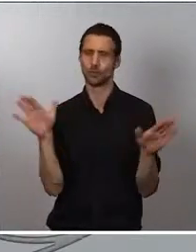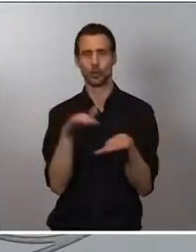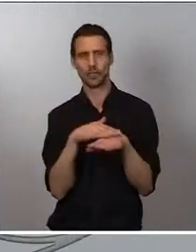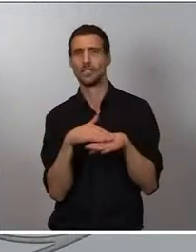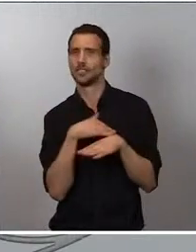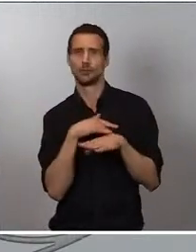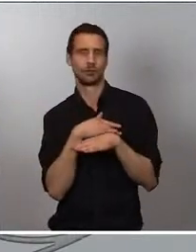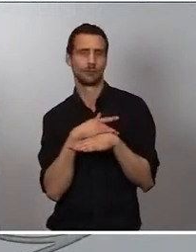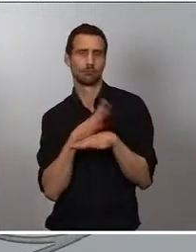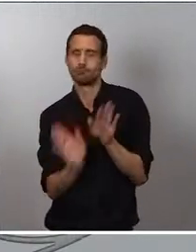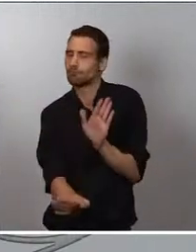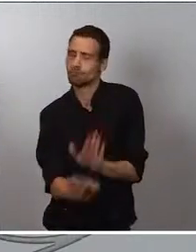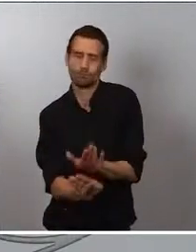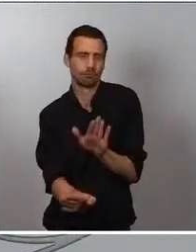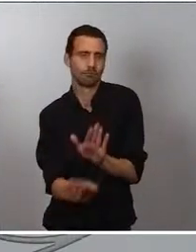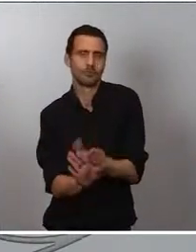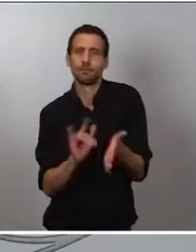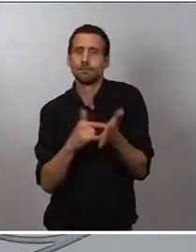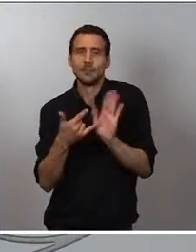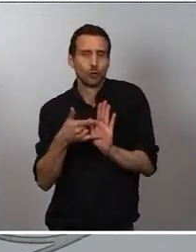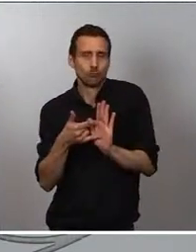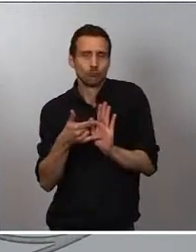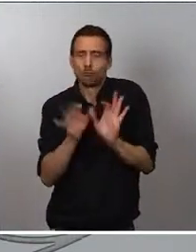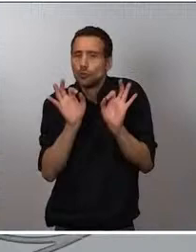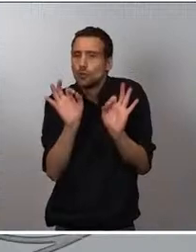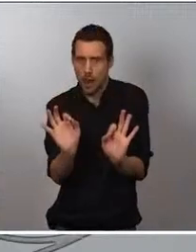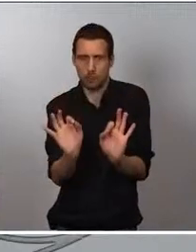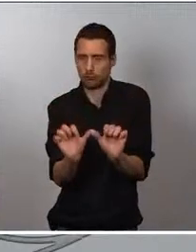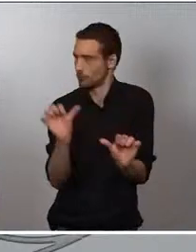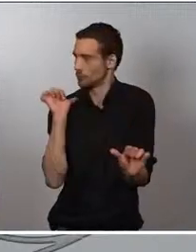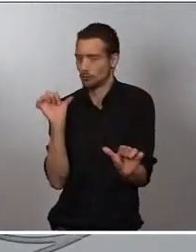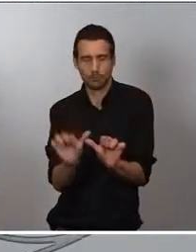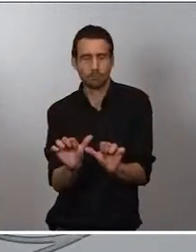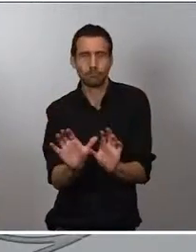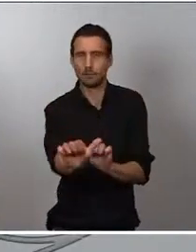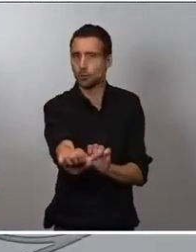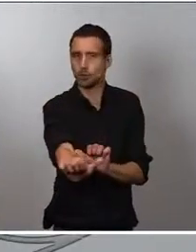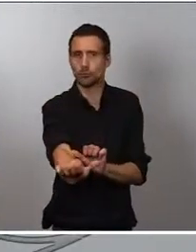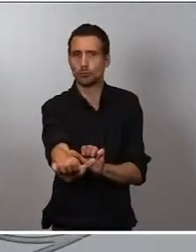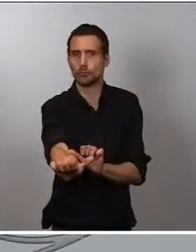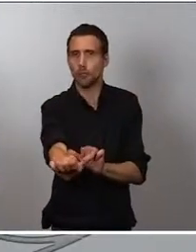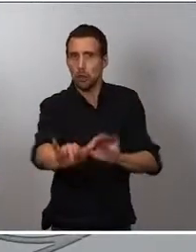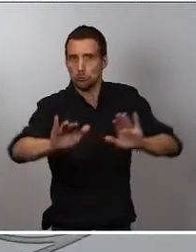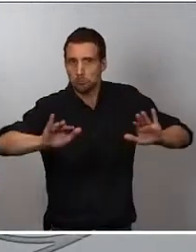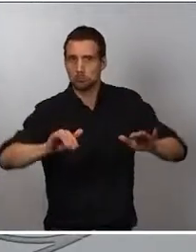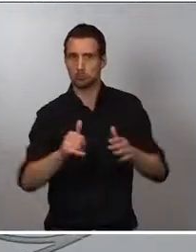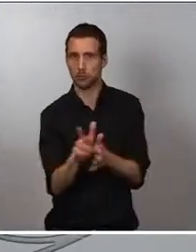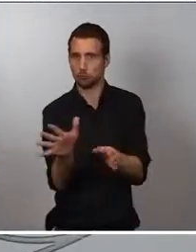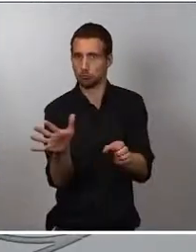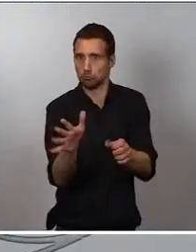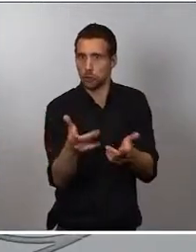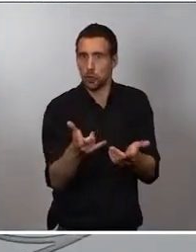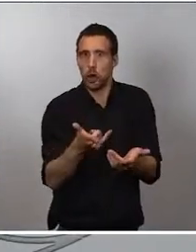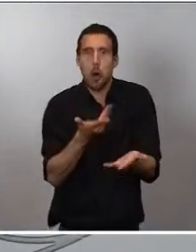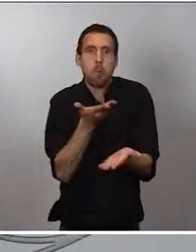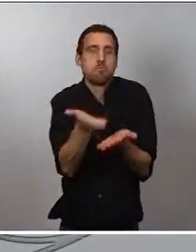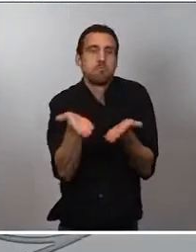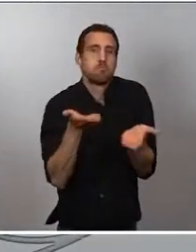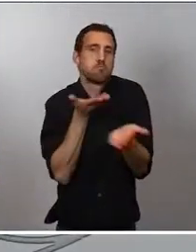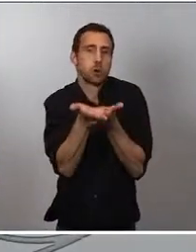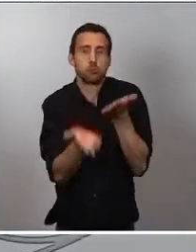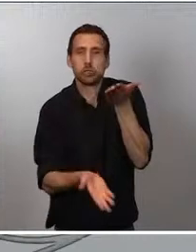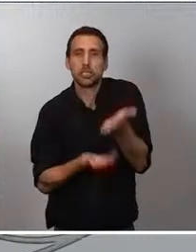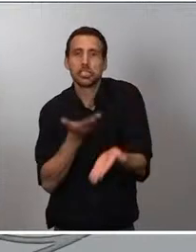sistema que tenemos hasta ahora. Si acaso, seguir ampliando la cobertura a la propuesta de plaza, siempre de la mano de las